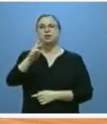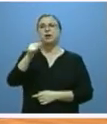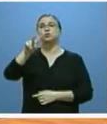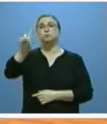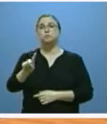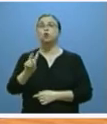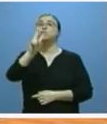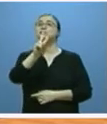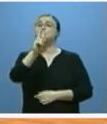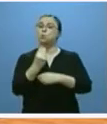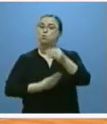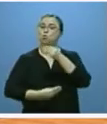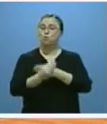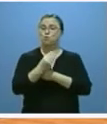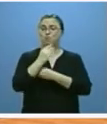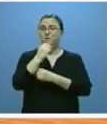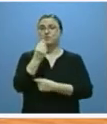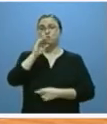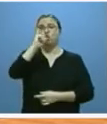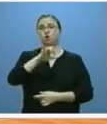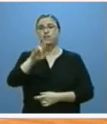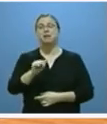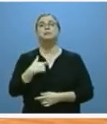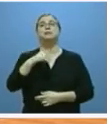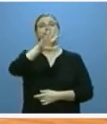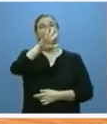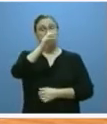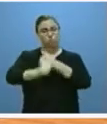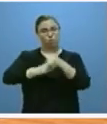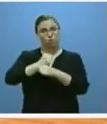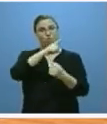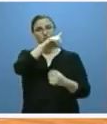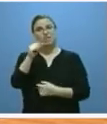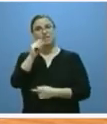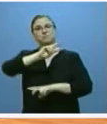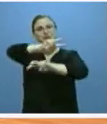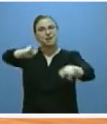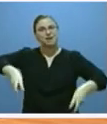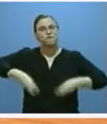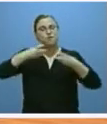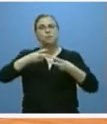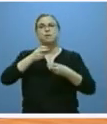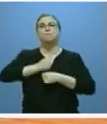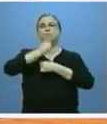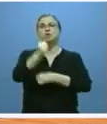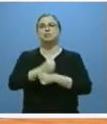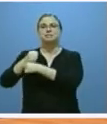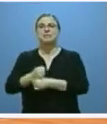centenario del nacimiento de Zorrilla y el quinto de la Reforma Protestante y del nacimiento del burgalés Francisco de Encinas.